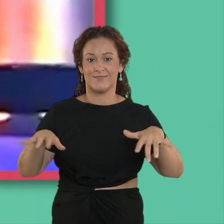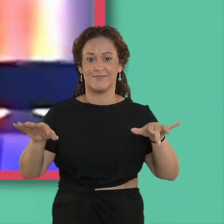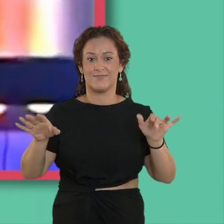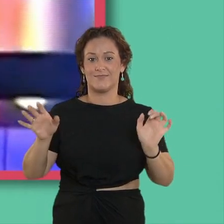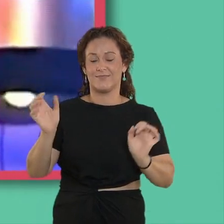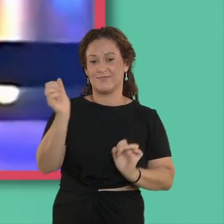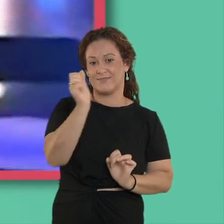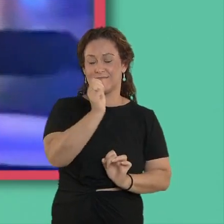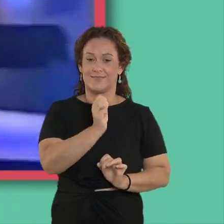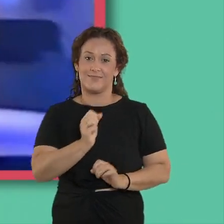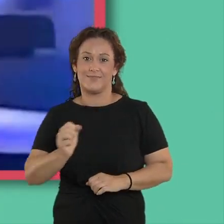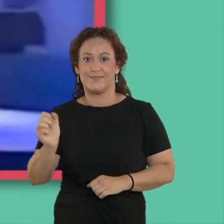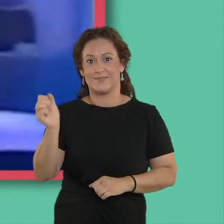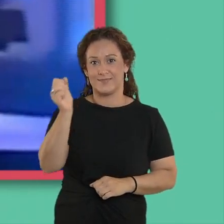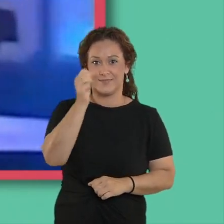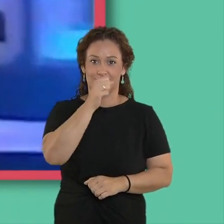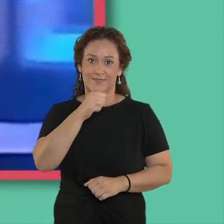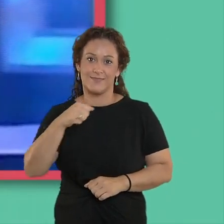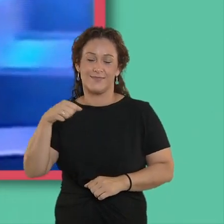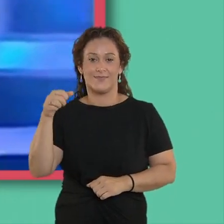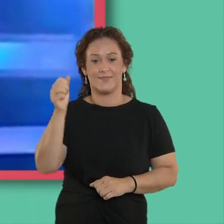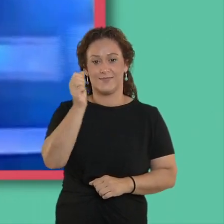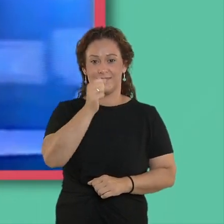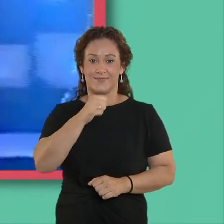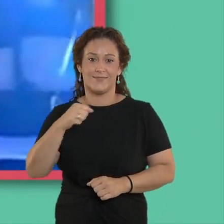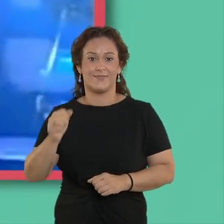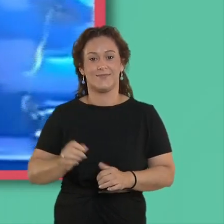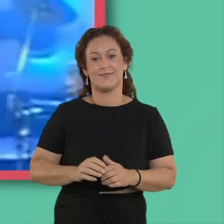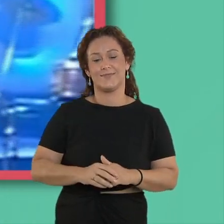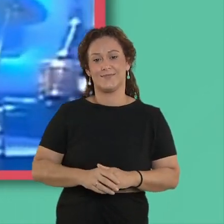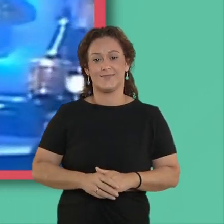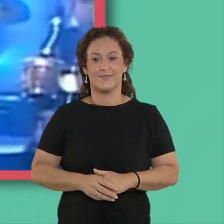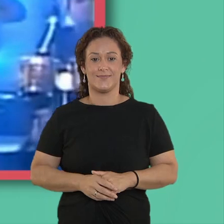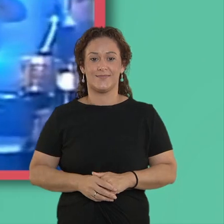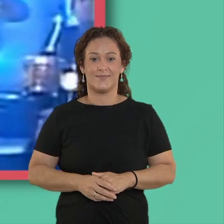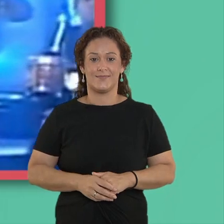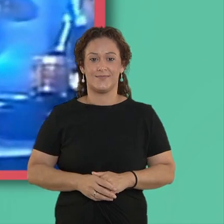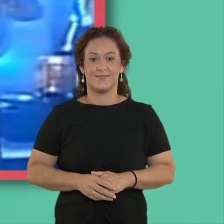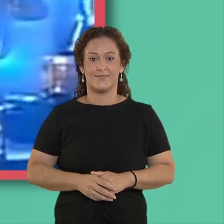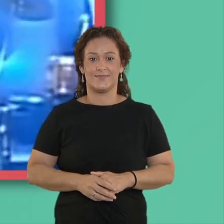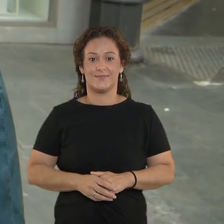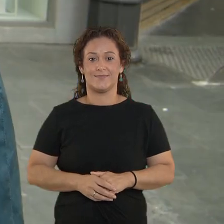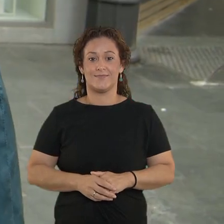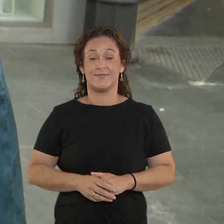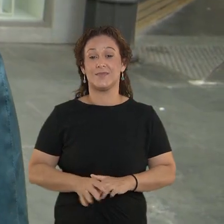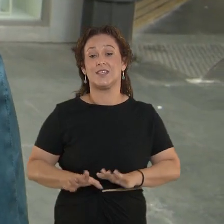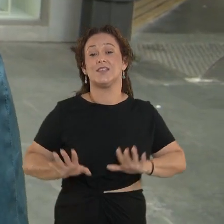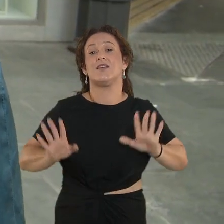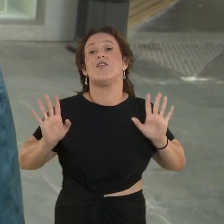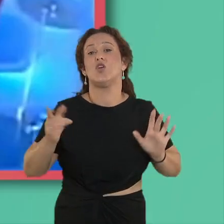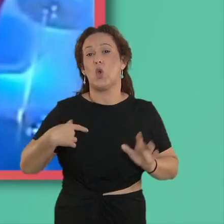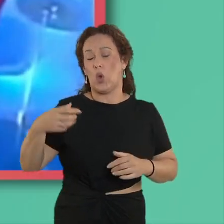Hay tantos desencantos en la vida y sin